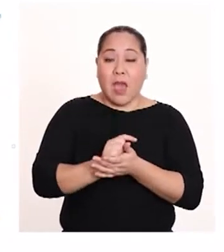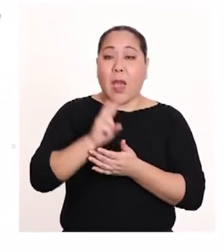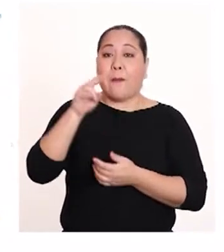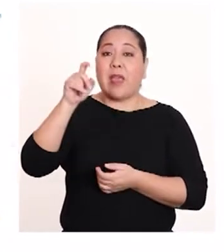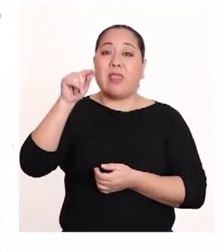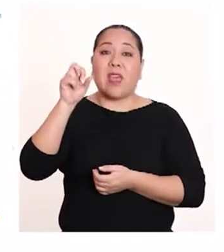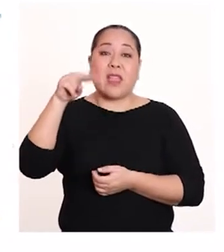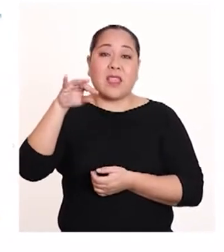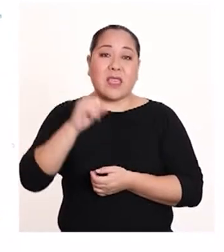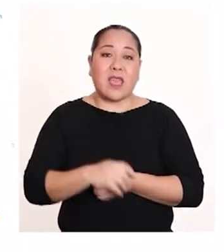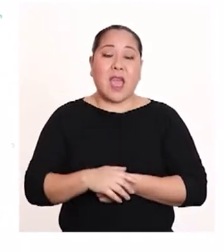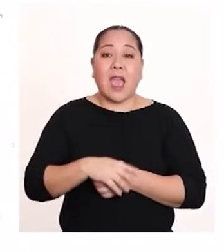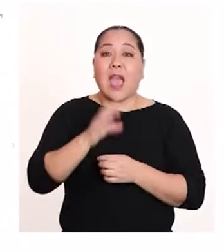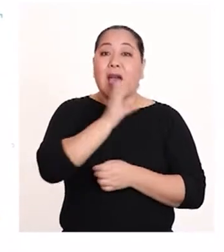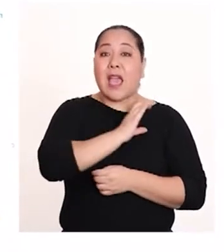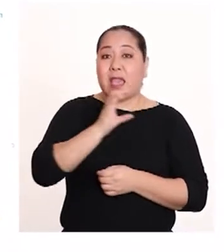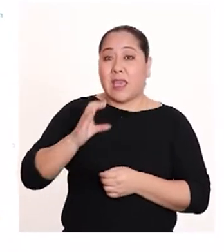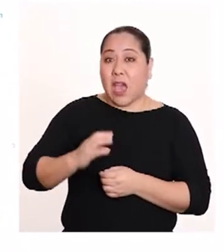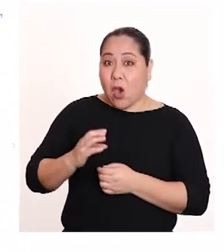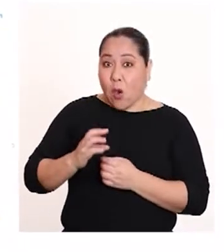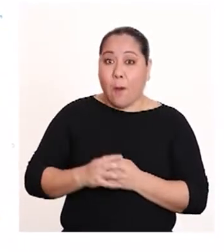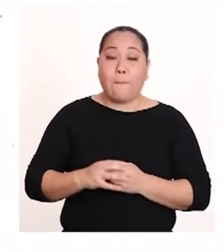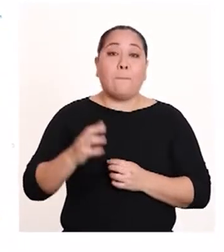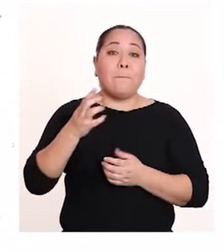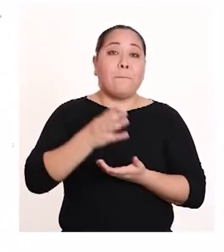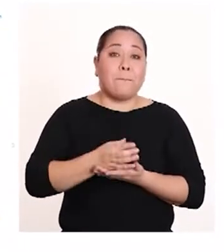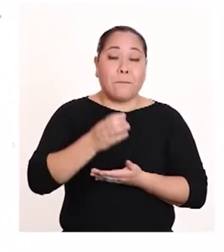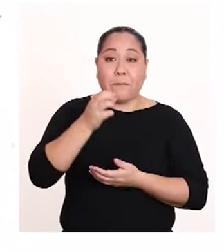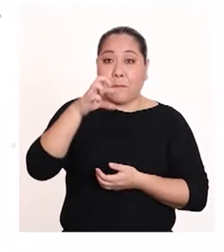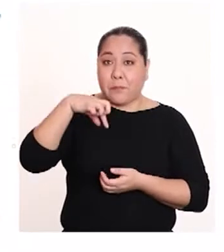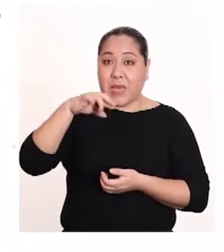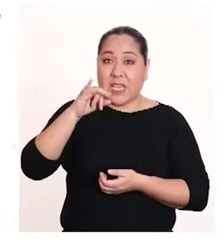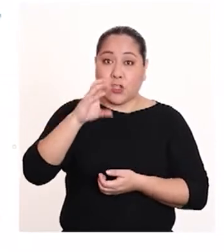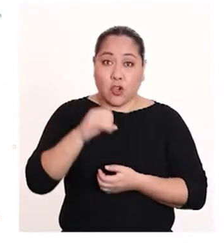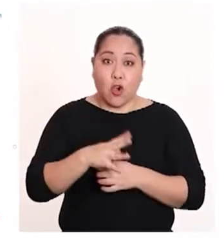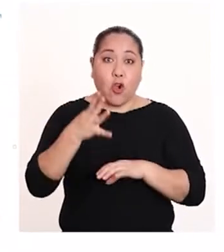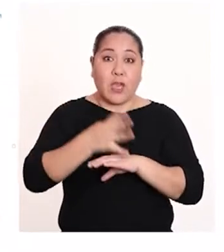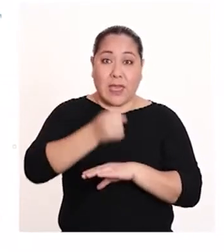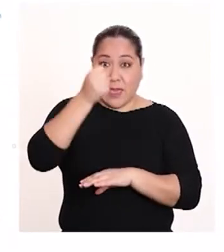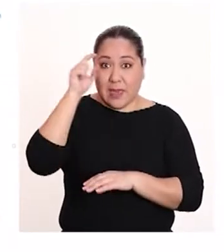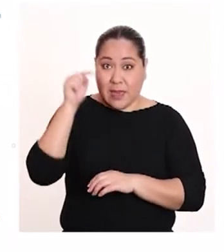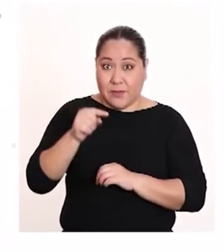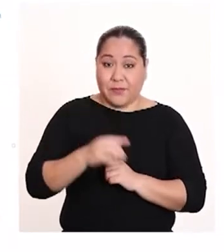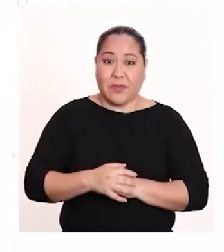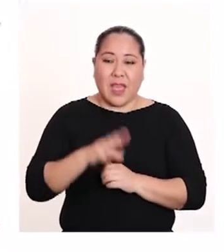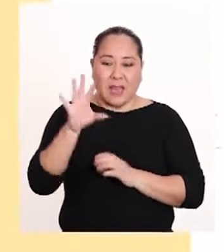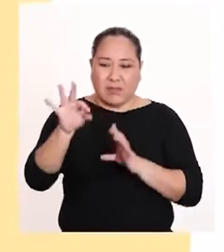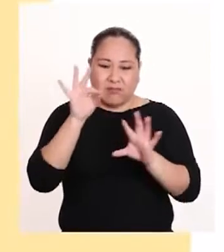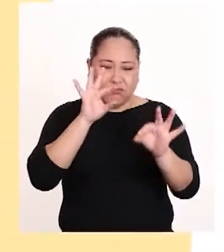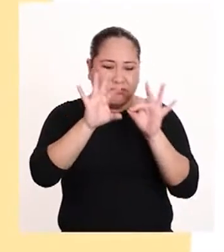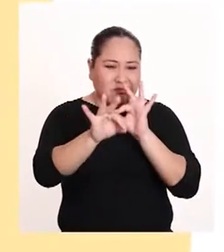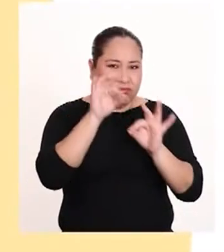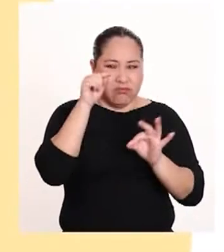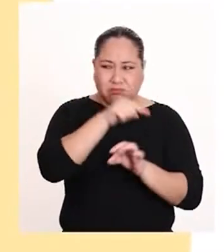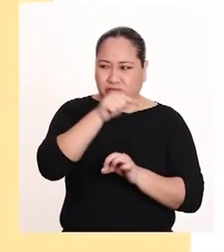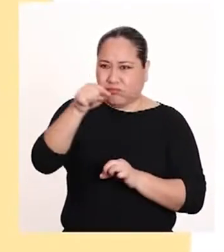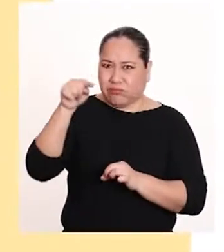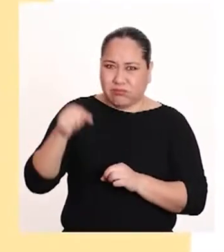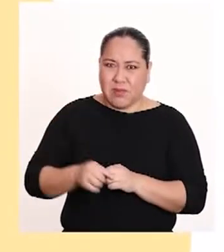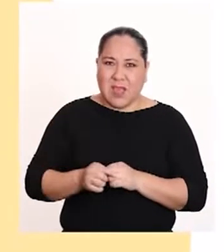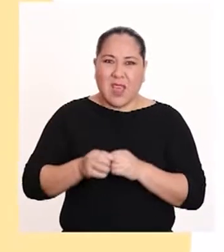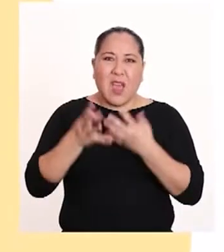Callao y Pisco, Ica. En todas estas playas se encontró microplásticos. El tiempo